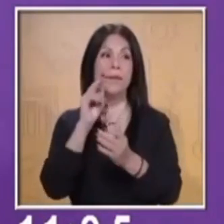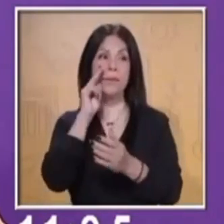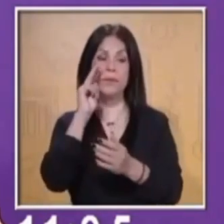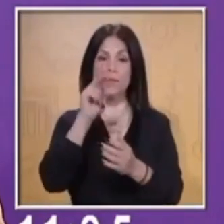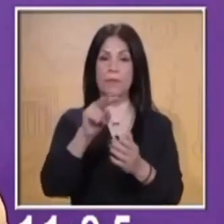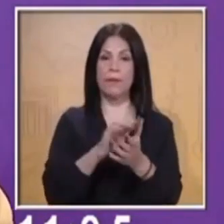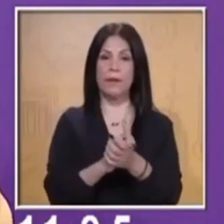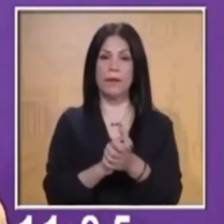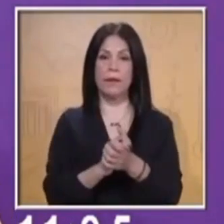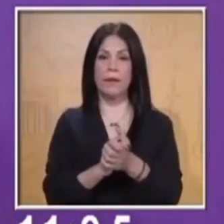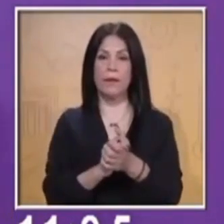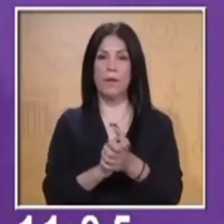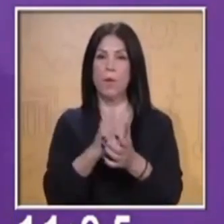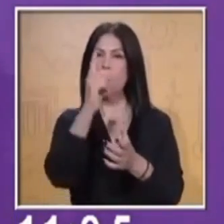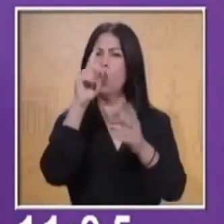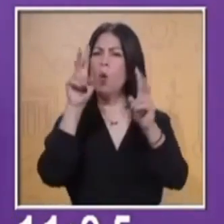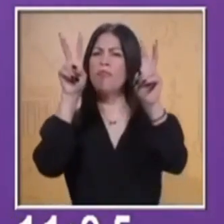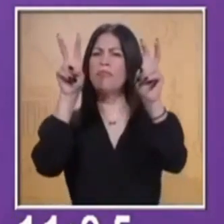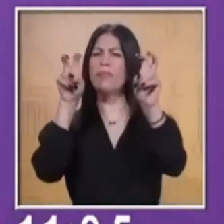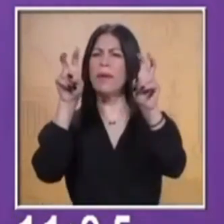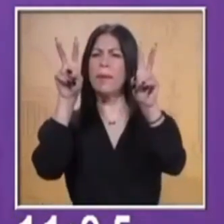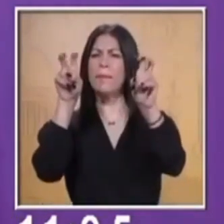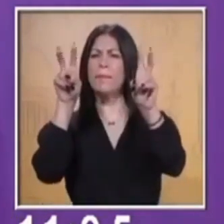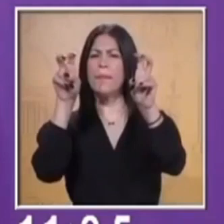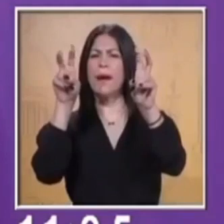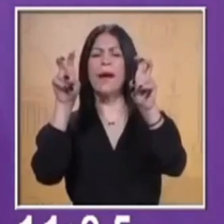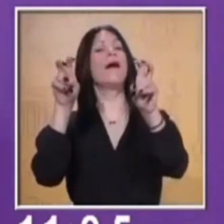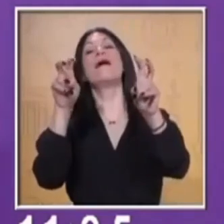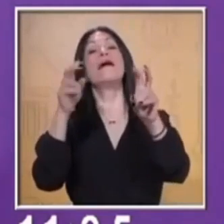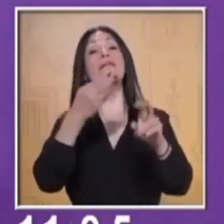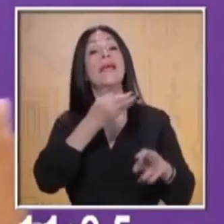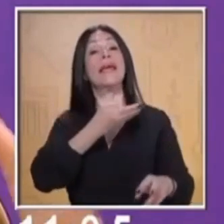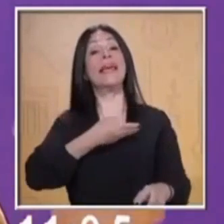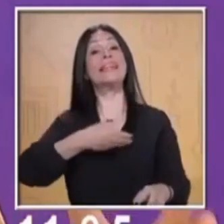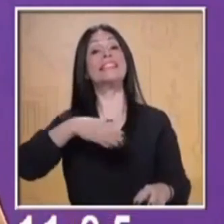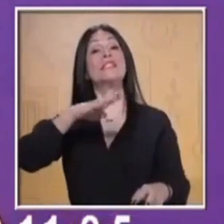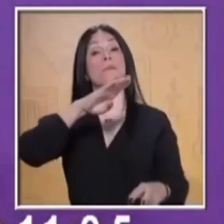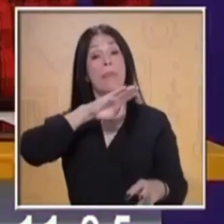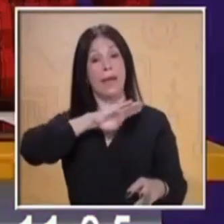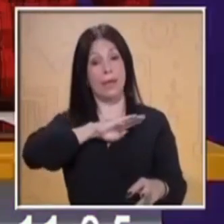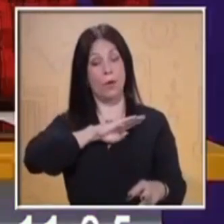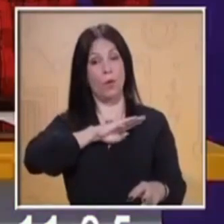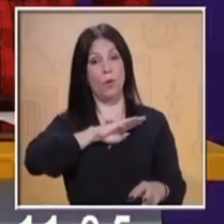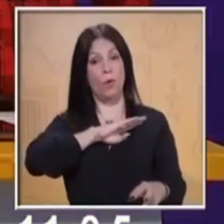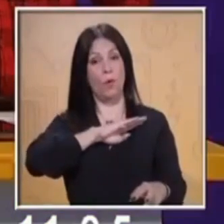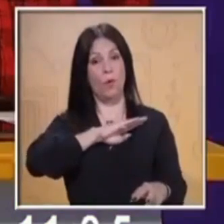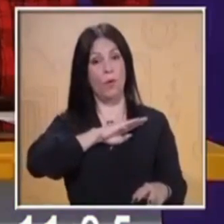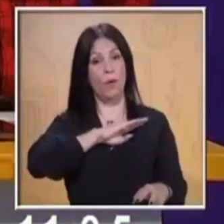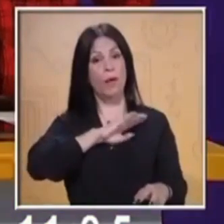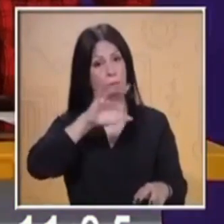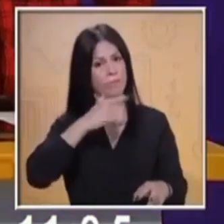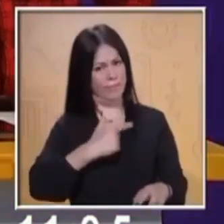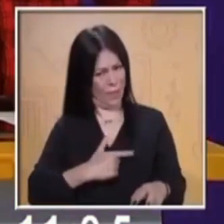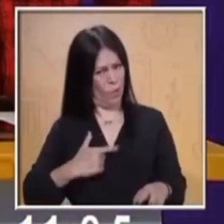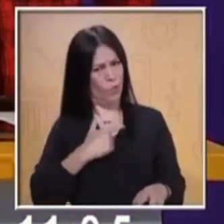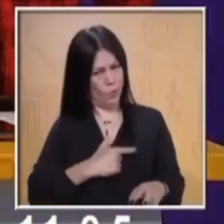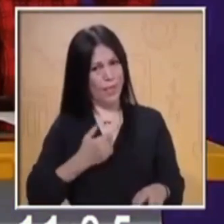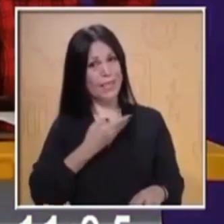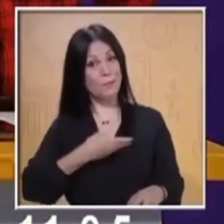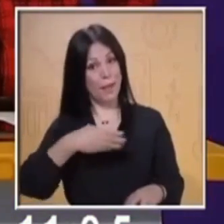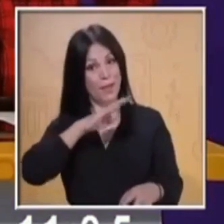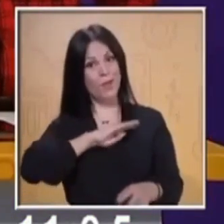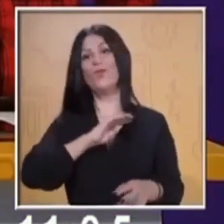a tocar un tema de la asignatura de español. ¿Les gusta la asignatura de español?